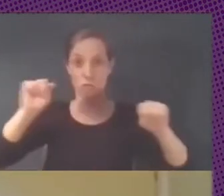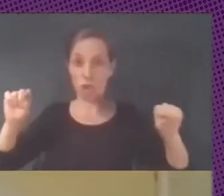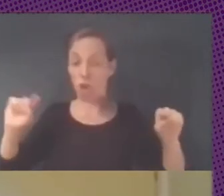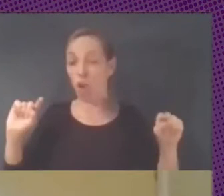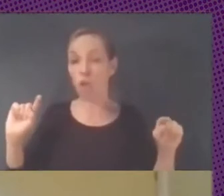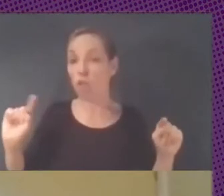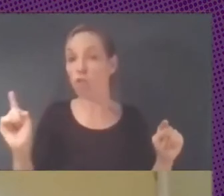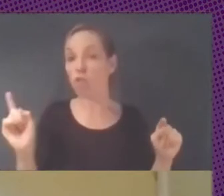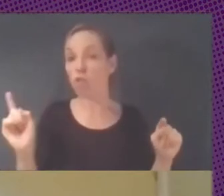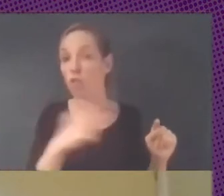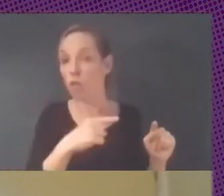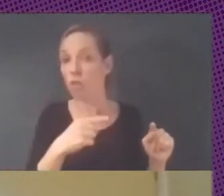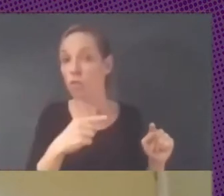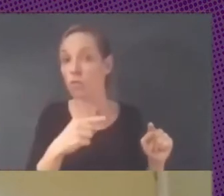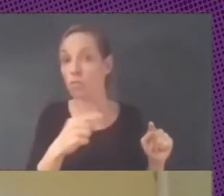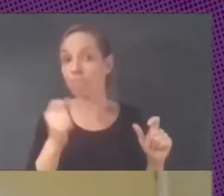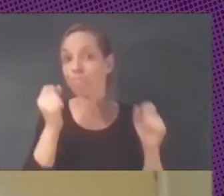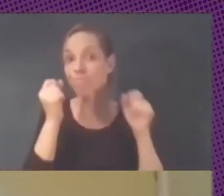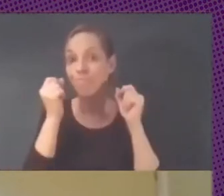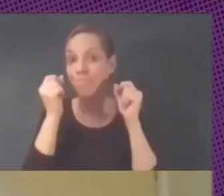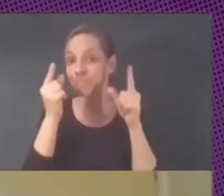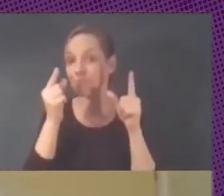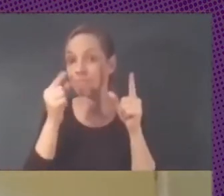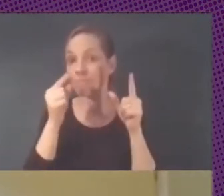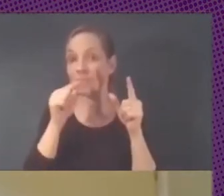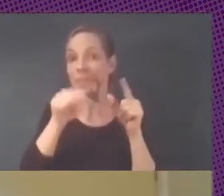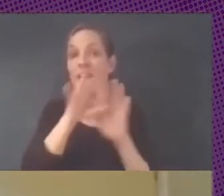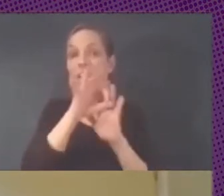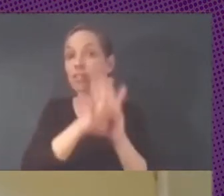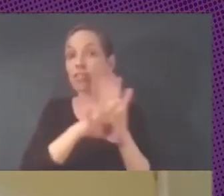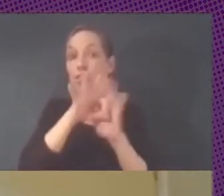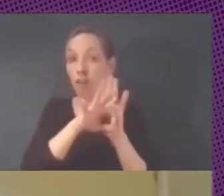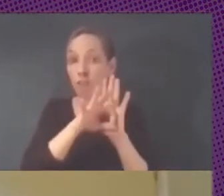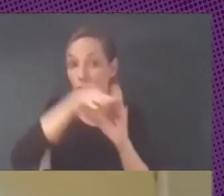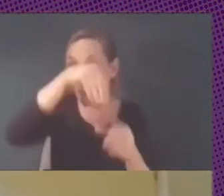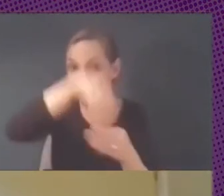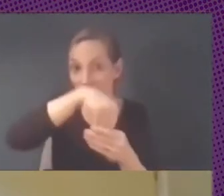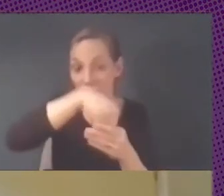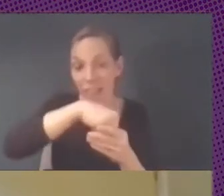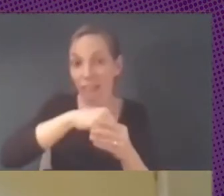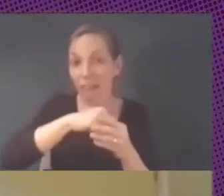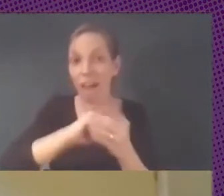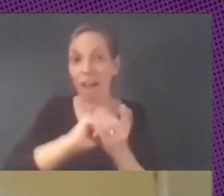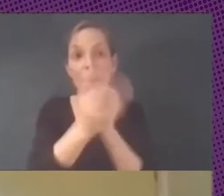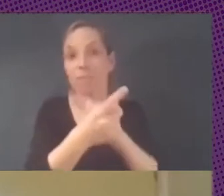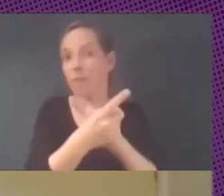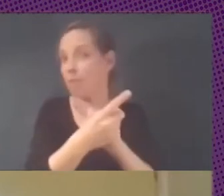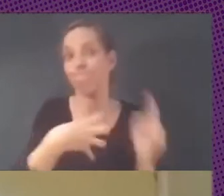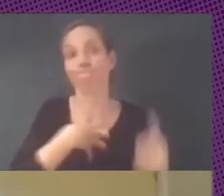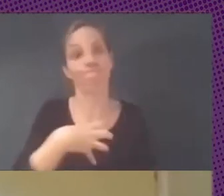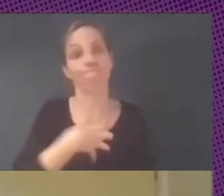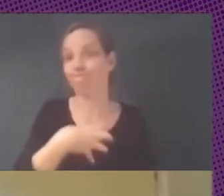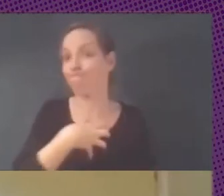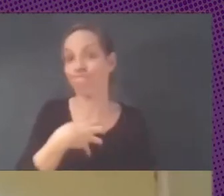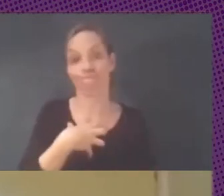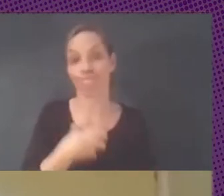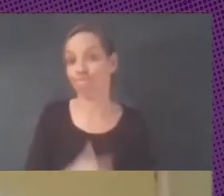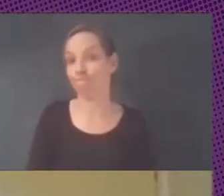tenemos opción de cambiar los softwares cada vez más sin opciones